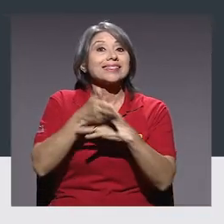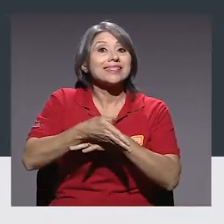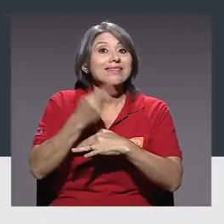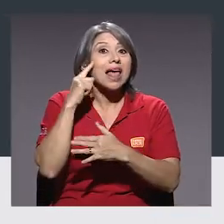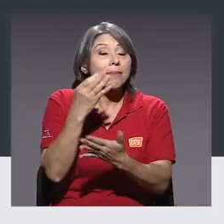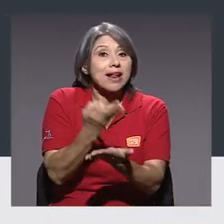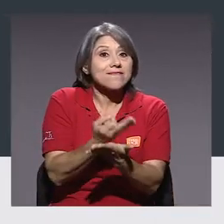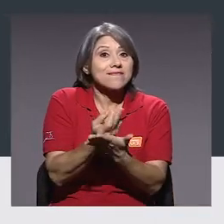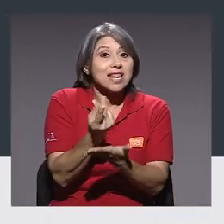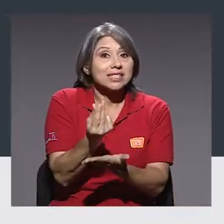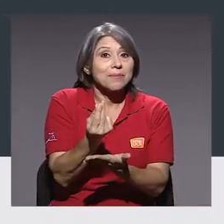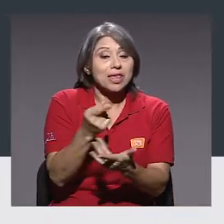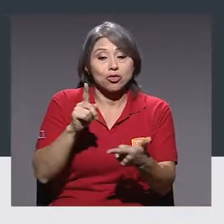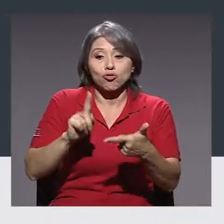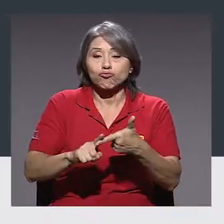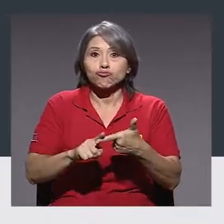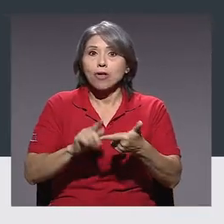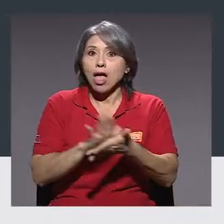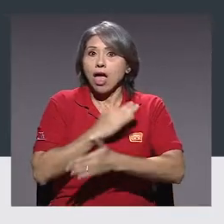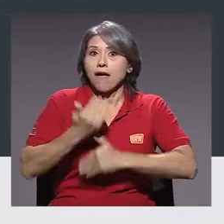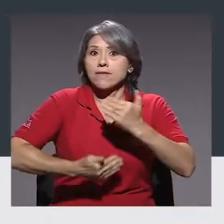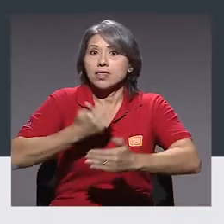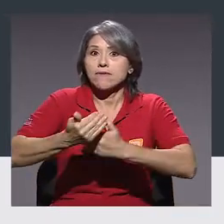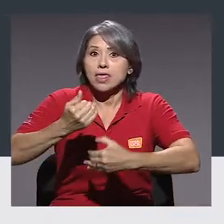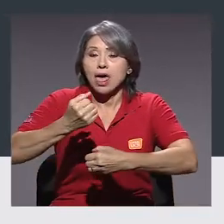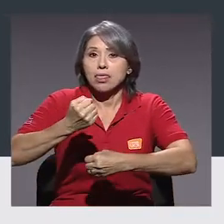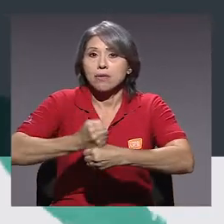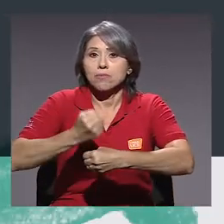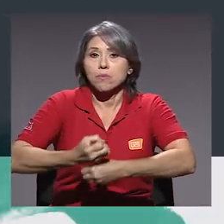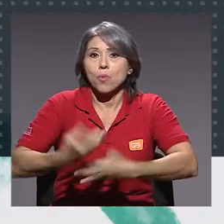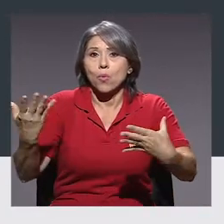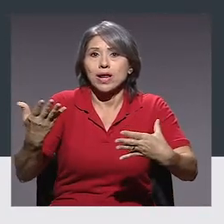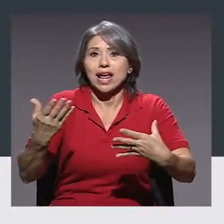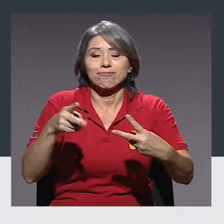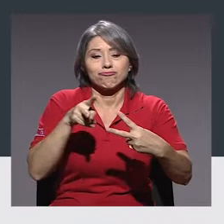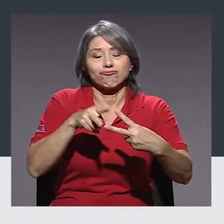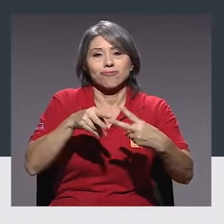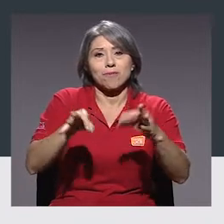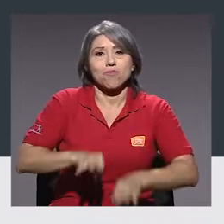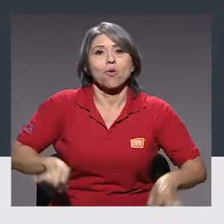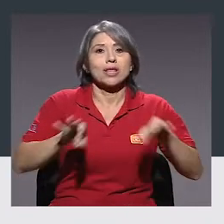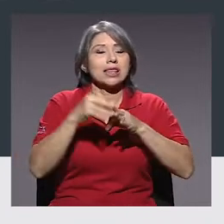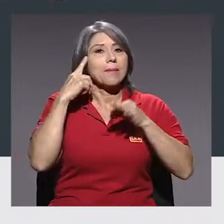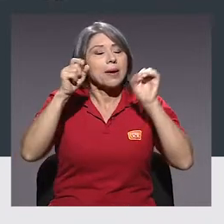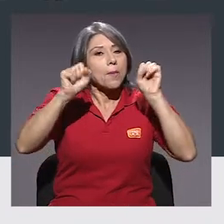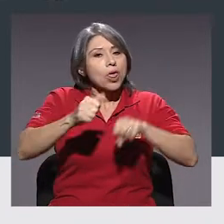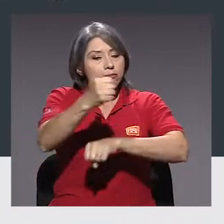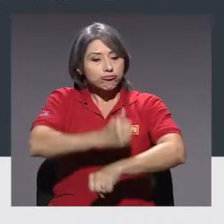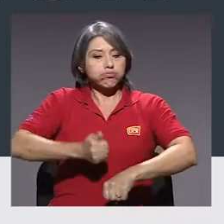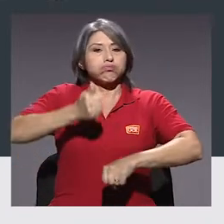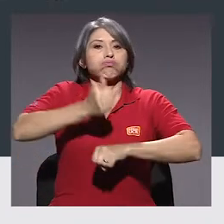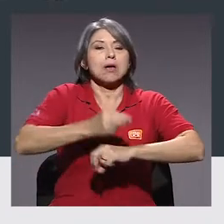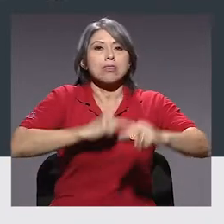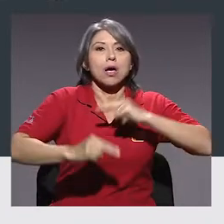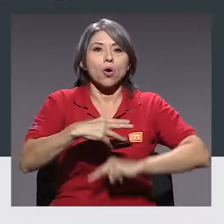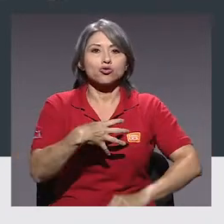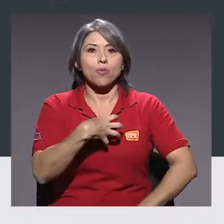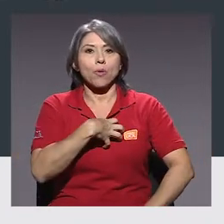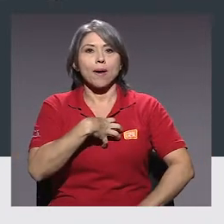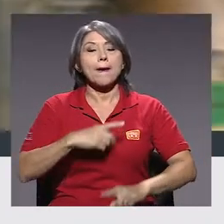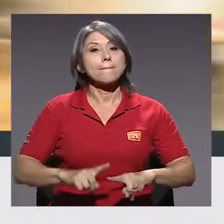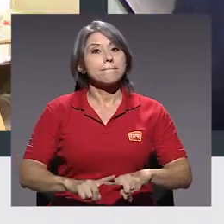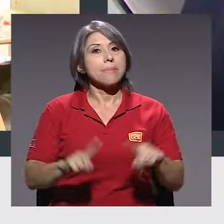La accesibilidad del financiamiento y la efectividad en la gestión pública son dos aspectos de relevancia para la consolidación de una idea de negocio.